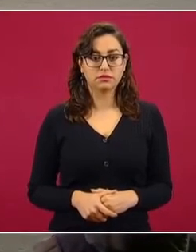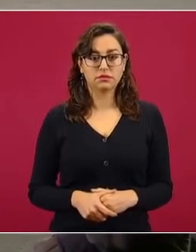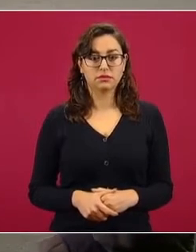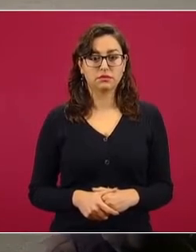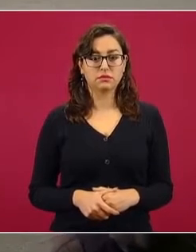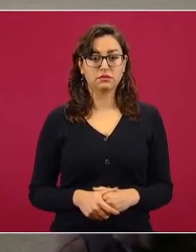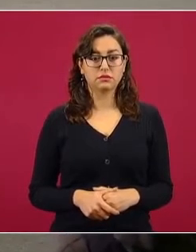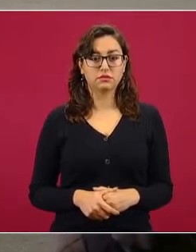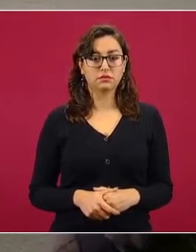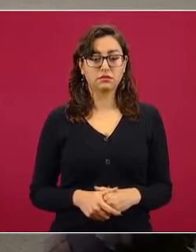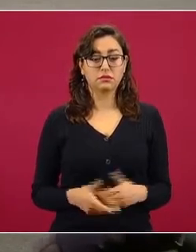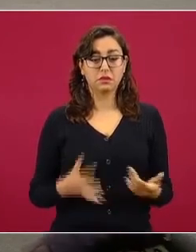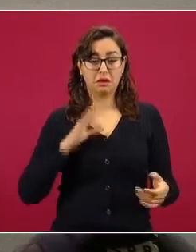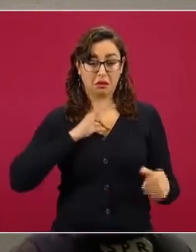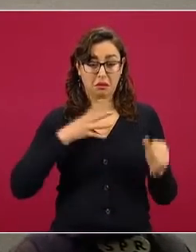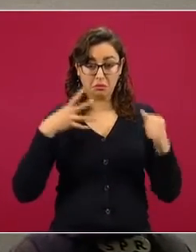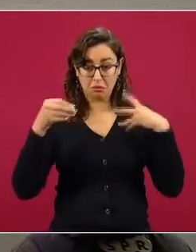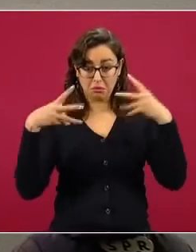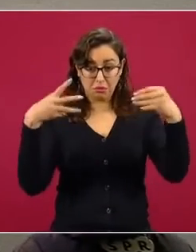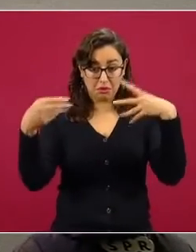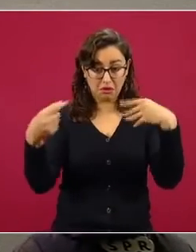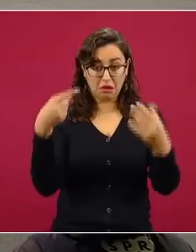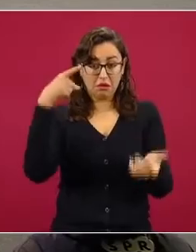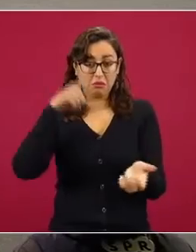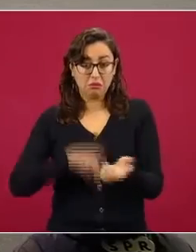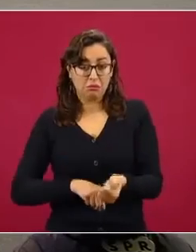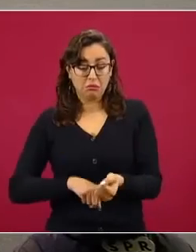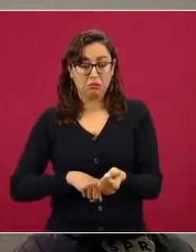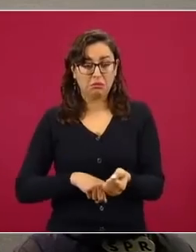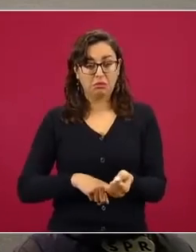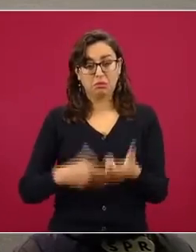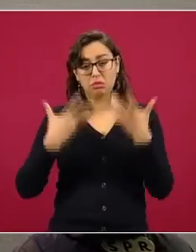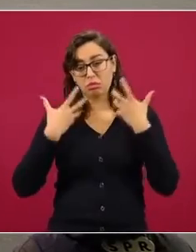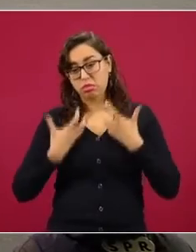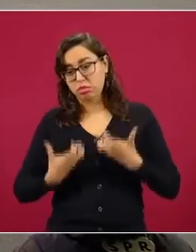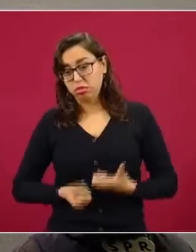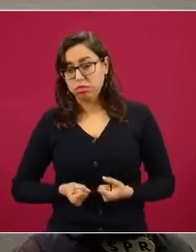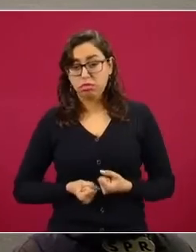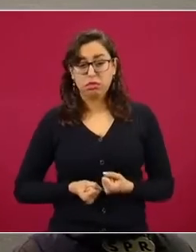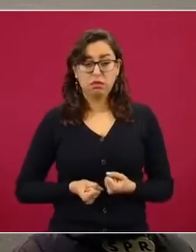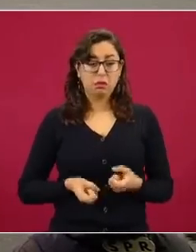depresión hartazgo la cara oculta de la pandemia